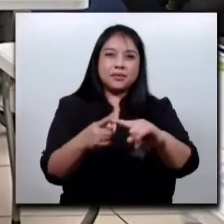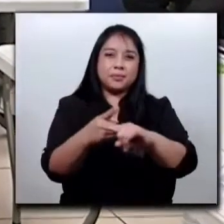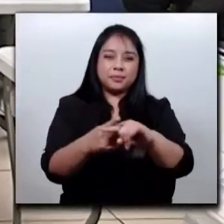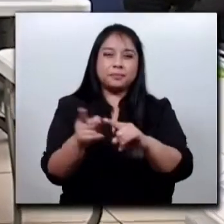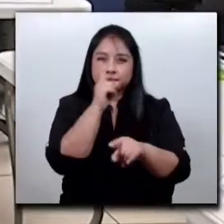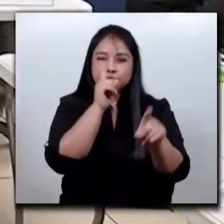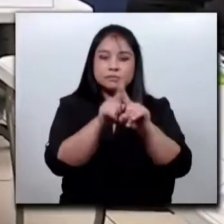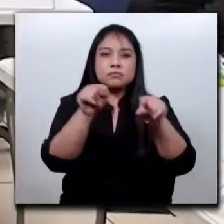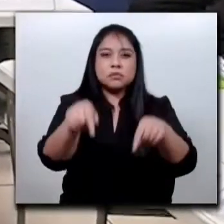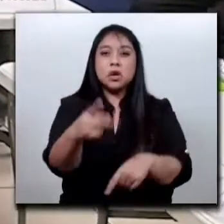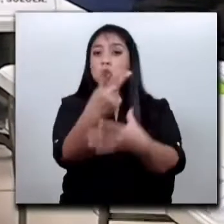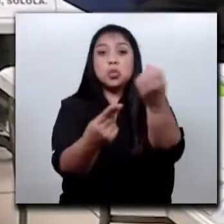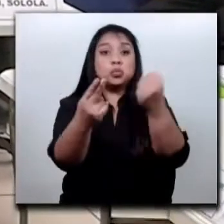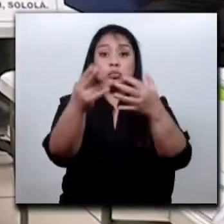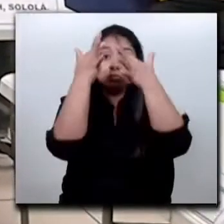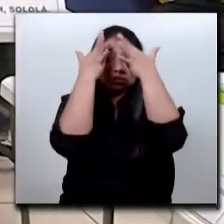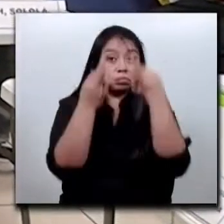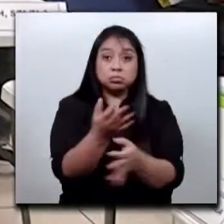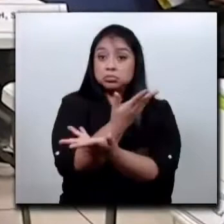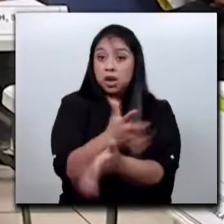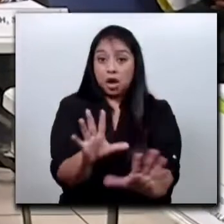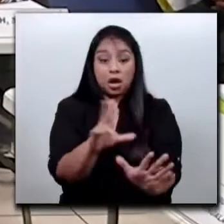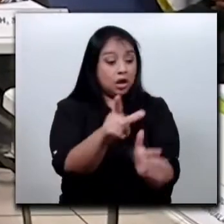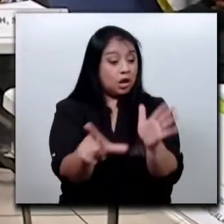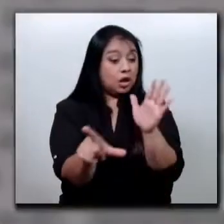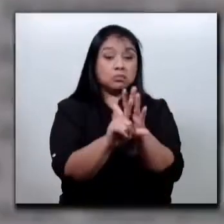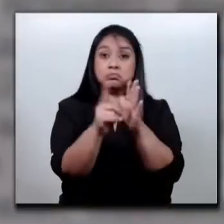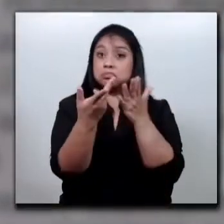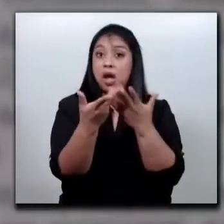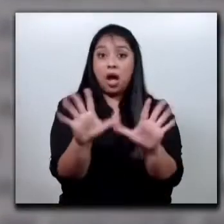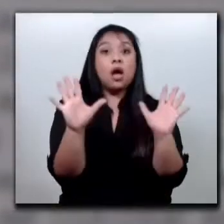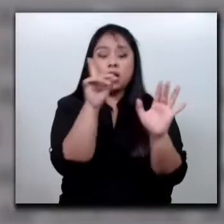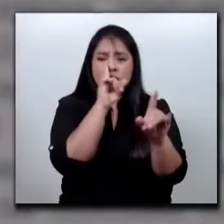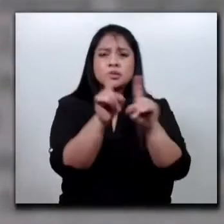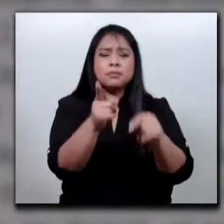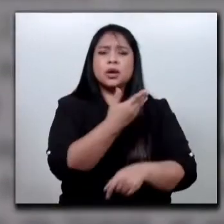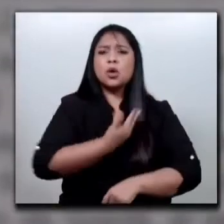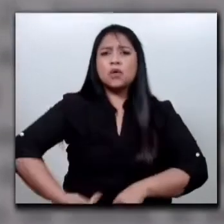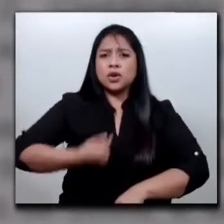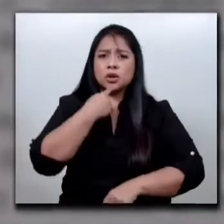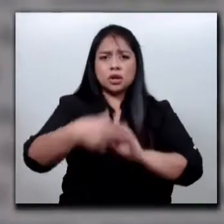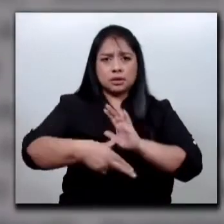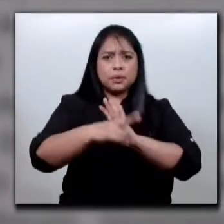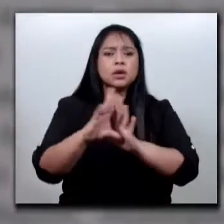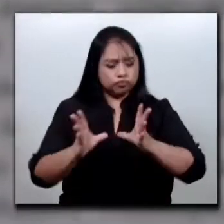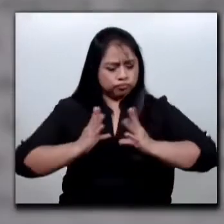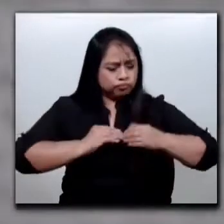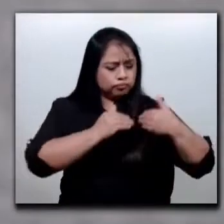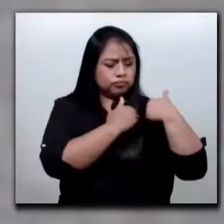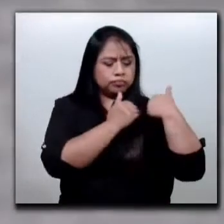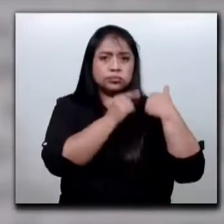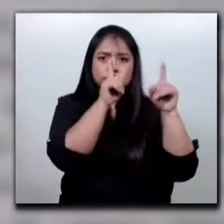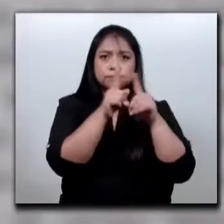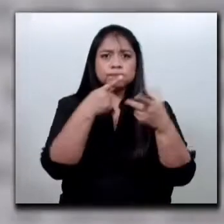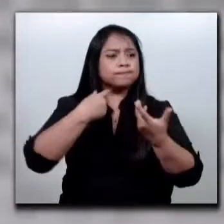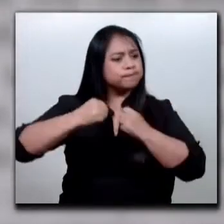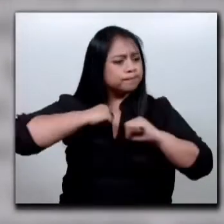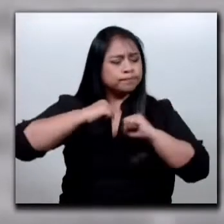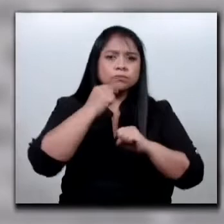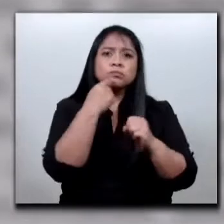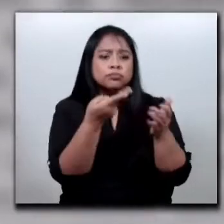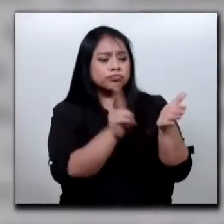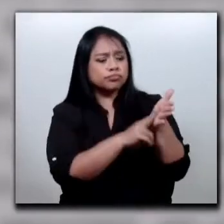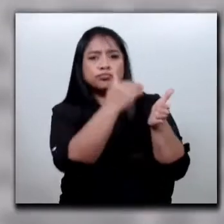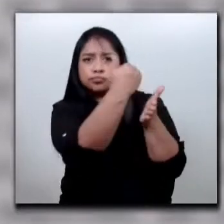quedado legalizados en actas firmadas por las partes y el gobierno reitera su compromiso de atender los requerimientos planteados e